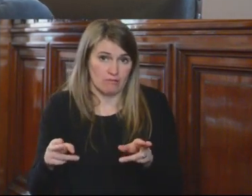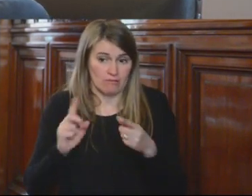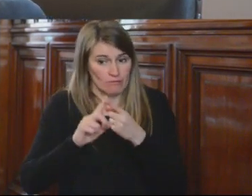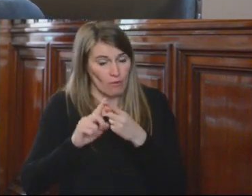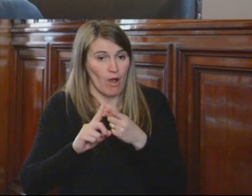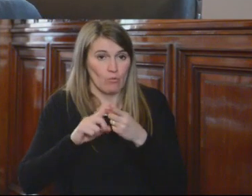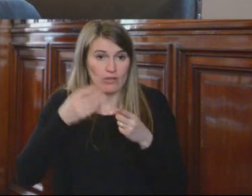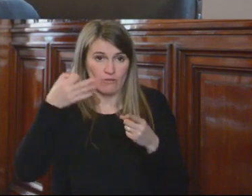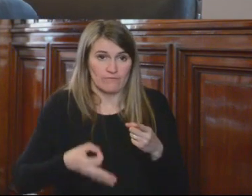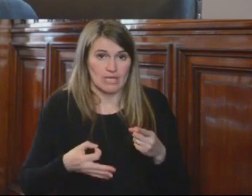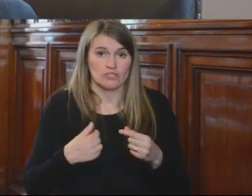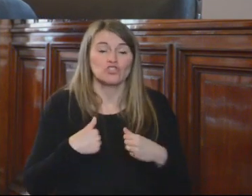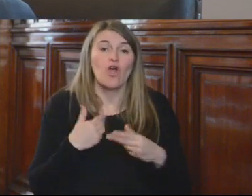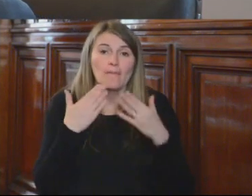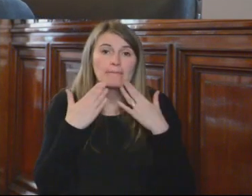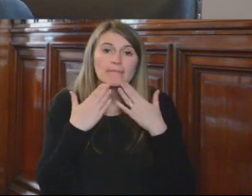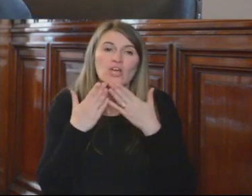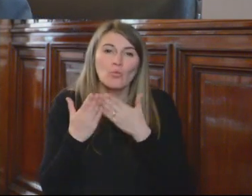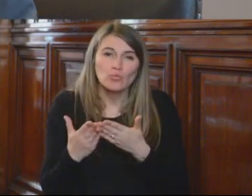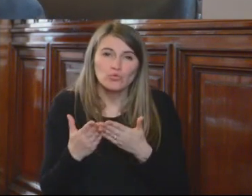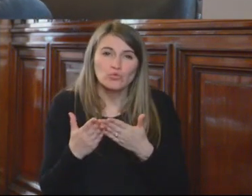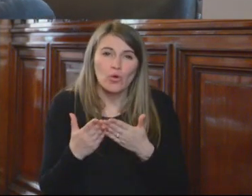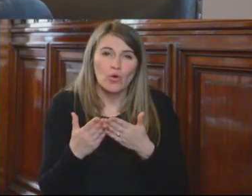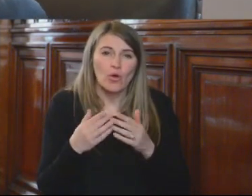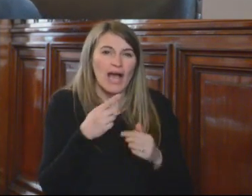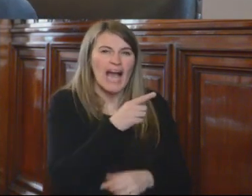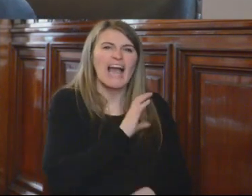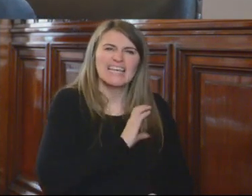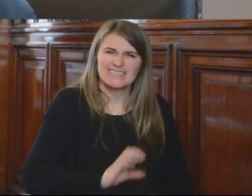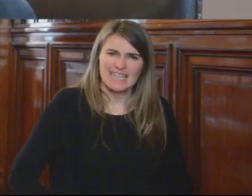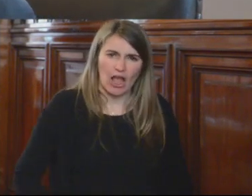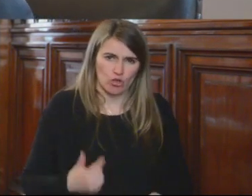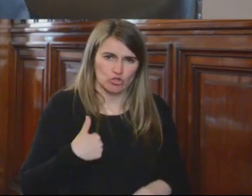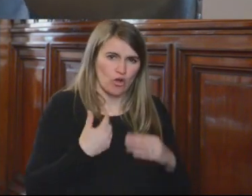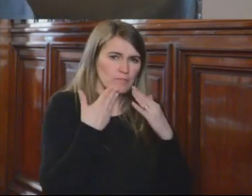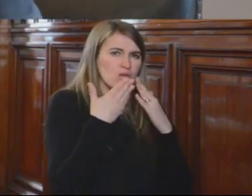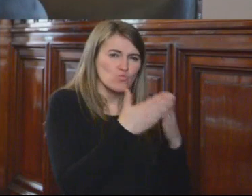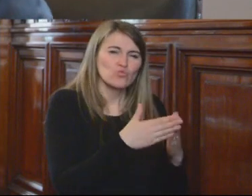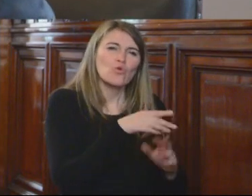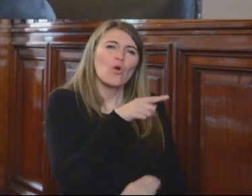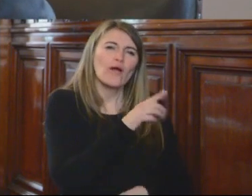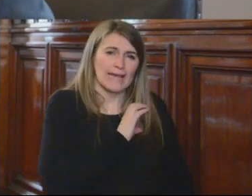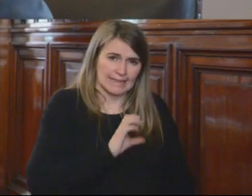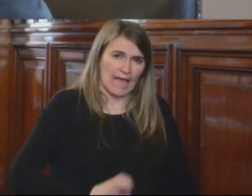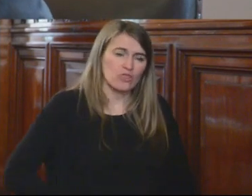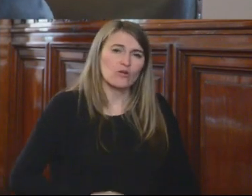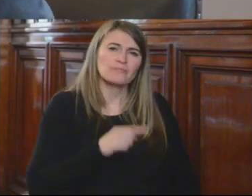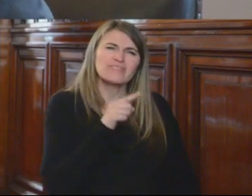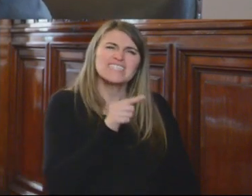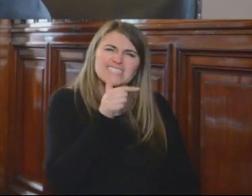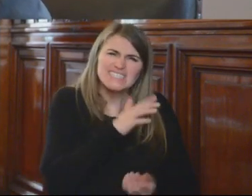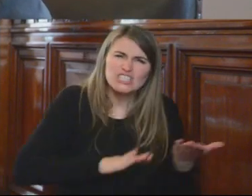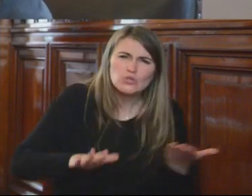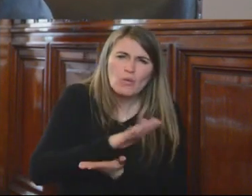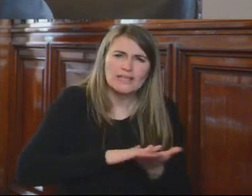yo le consultaría al Estado su perspectiva de esta situación